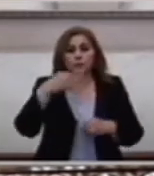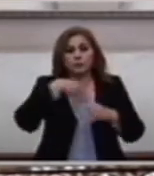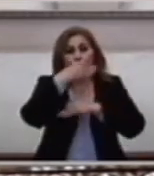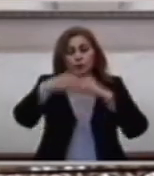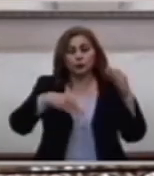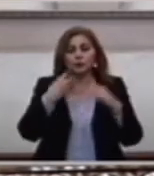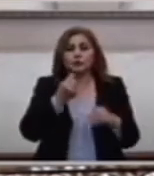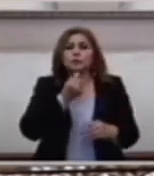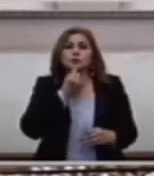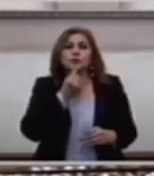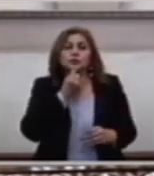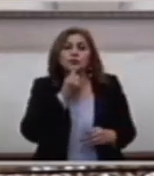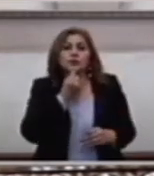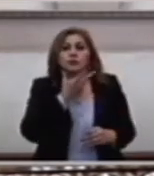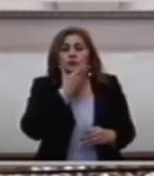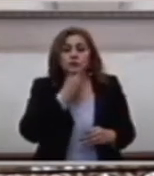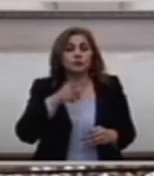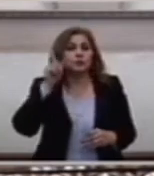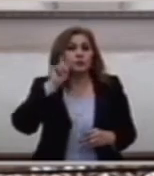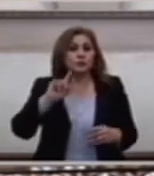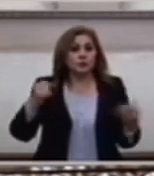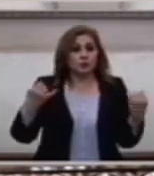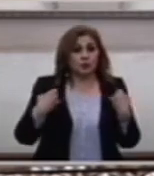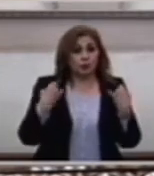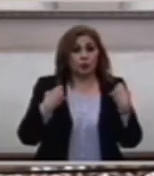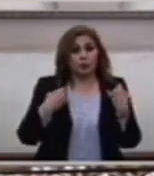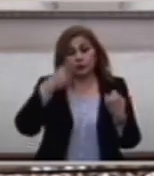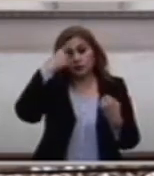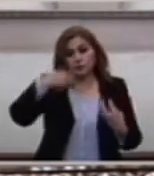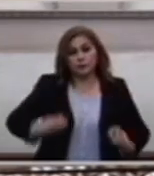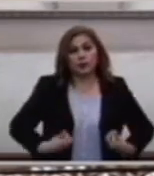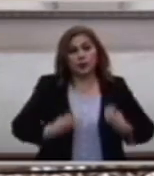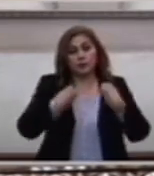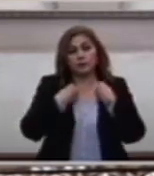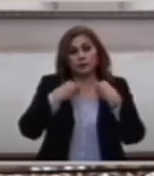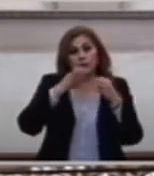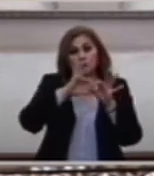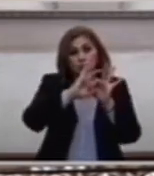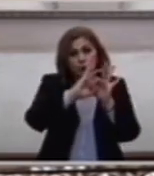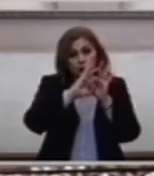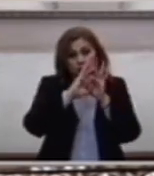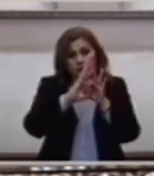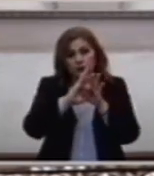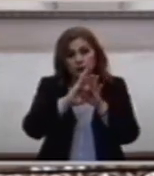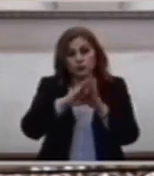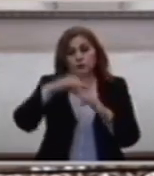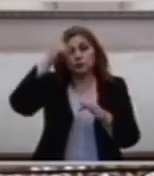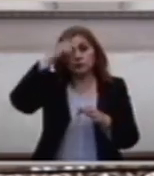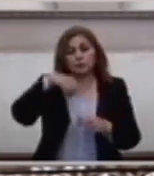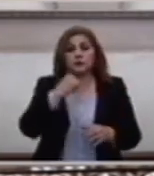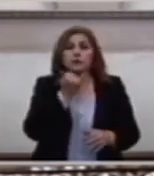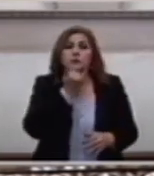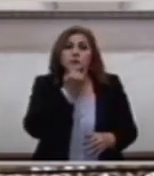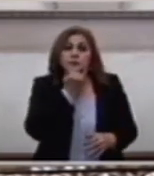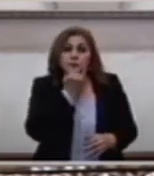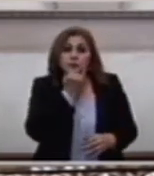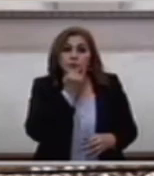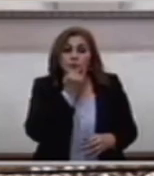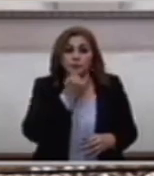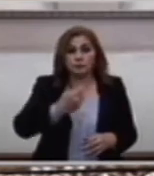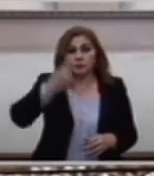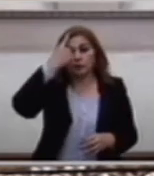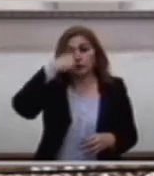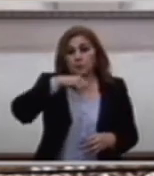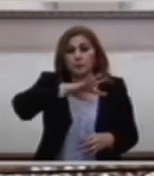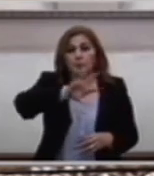Los Niños Y Jóvenes Para Que Vivan Integrados Para Que Se Perdonen Para